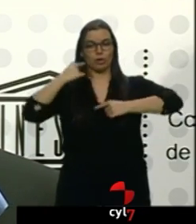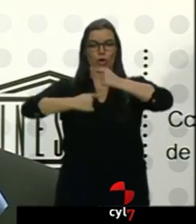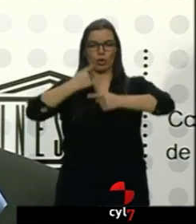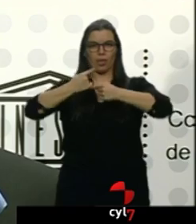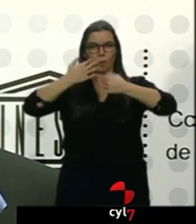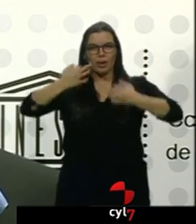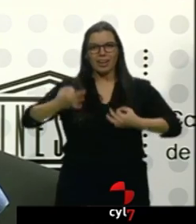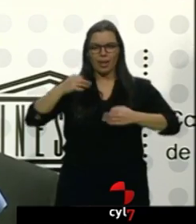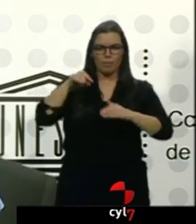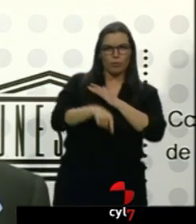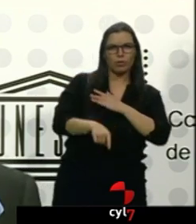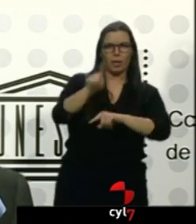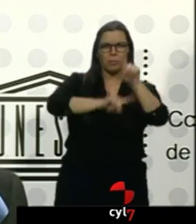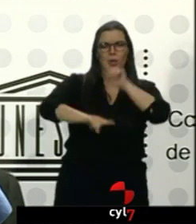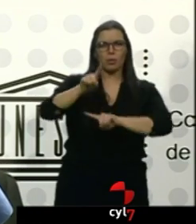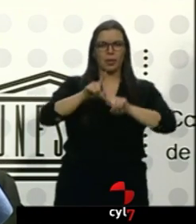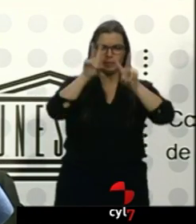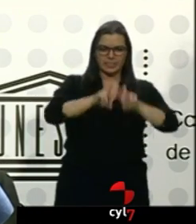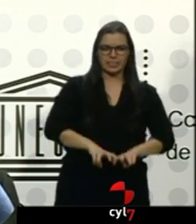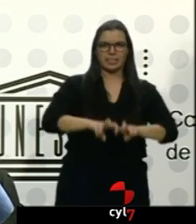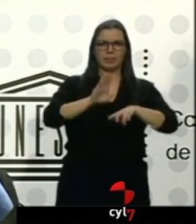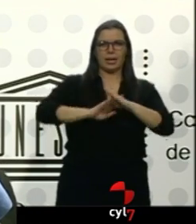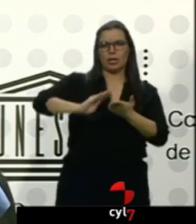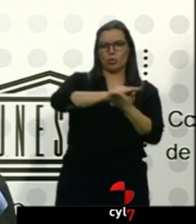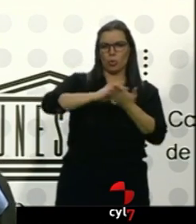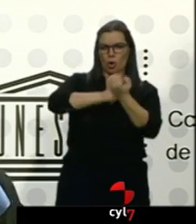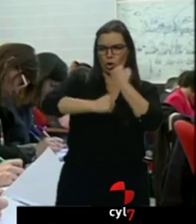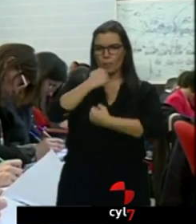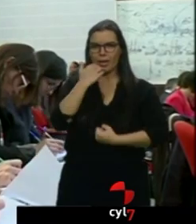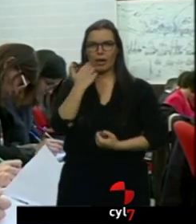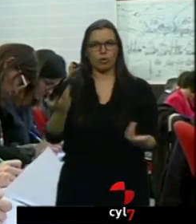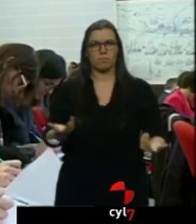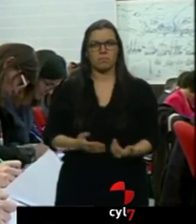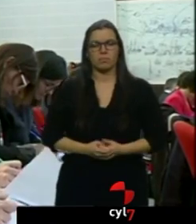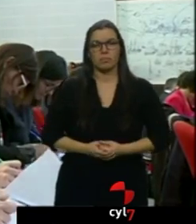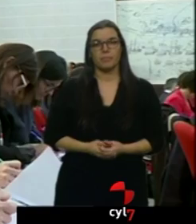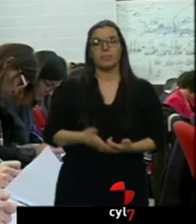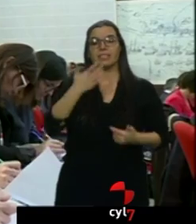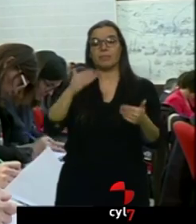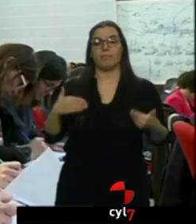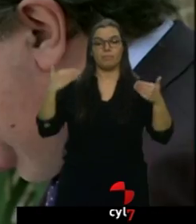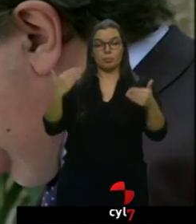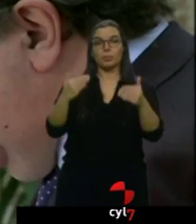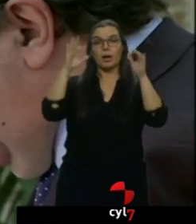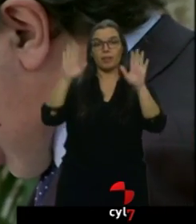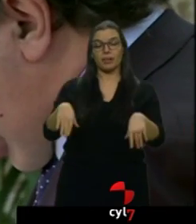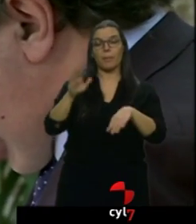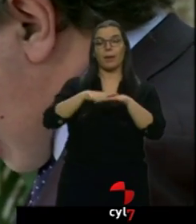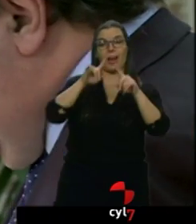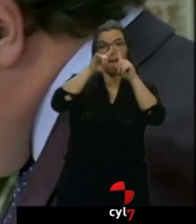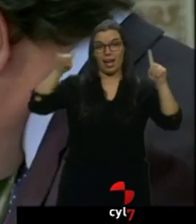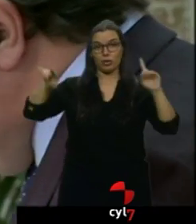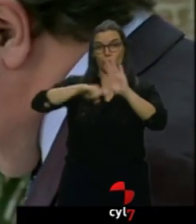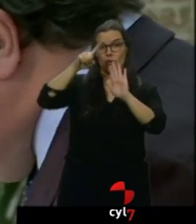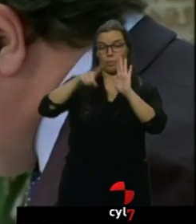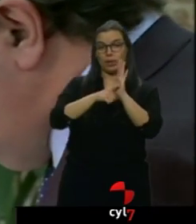con profundidad los problemas de fondo de la economía y de la sociedad española. Si la prórroga finalmente fuese para todo el año, la Junta